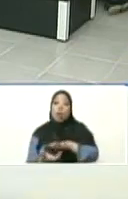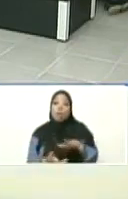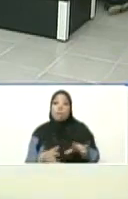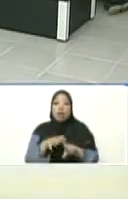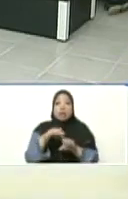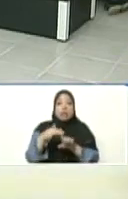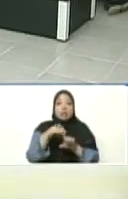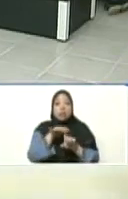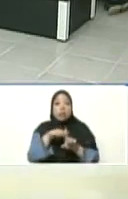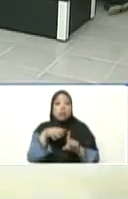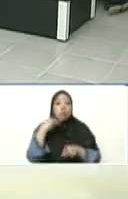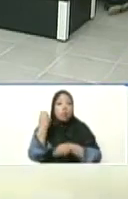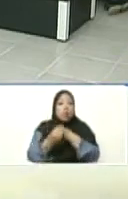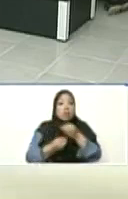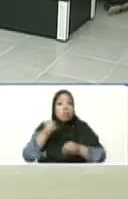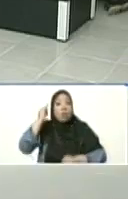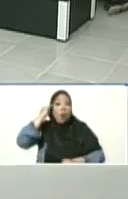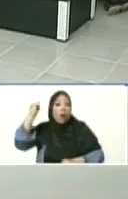Ah, embajador.